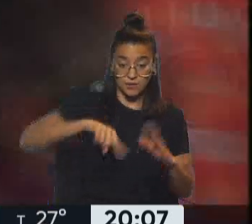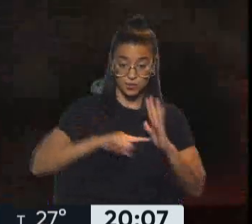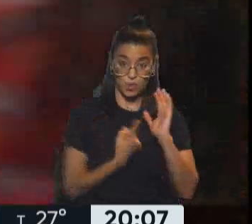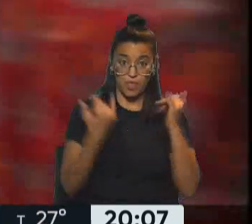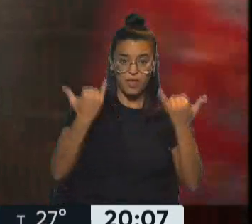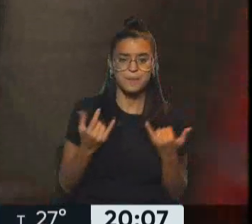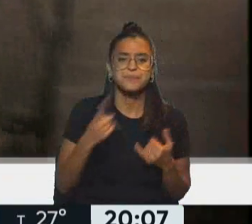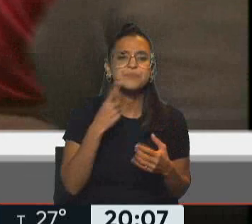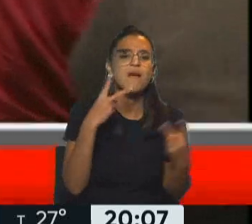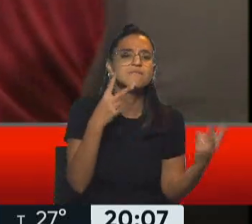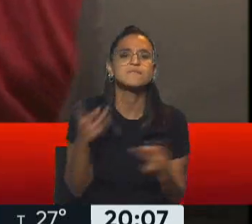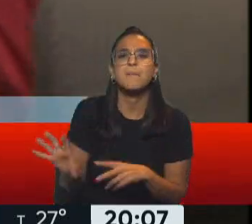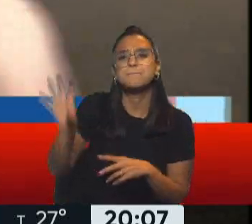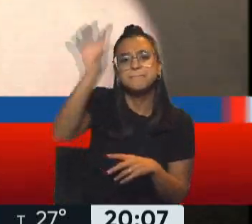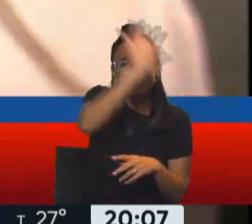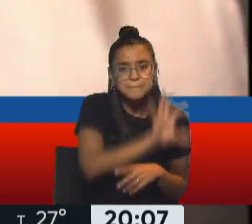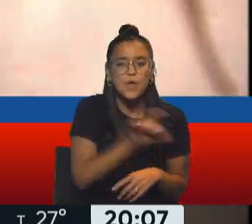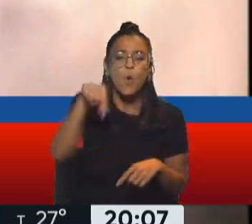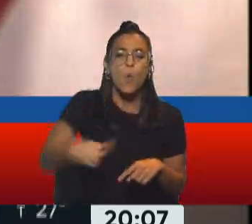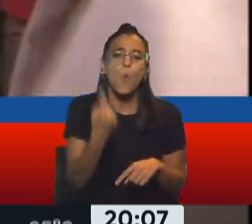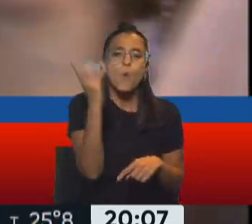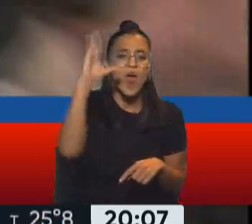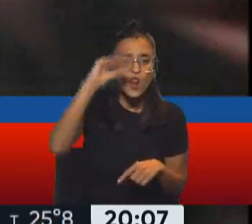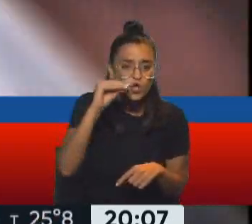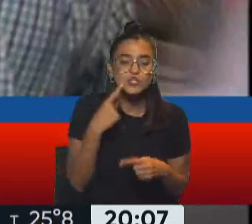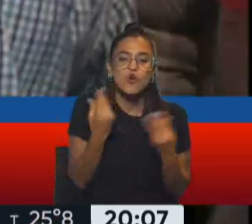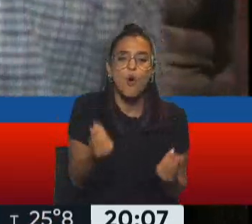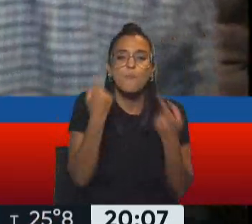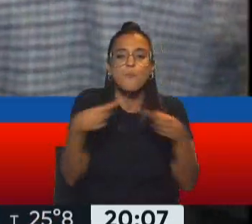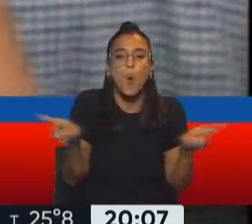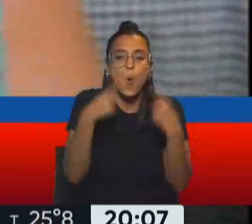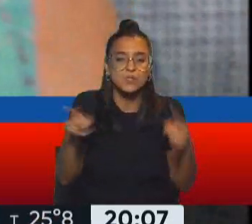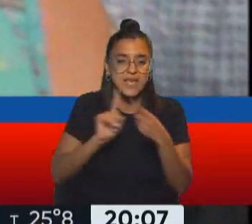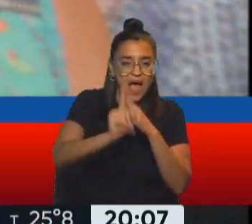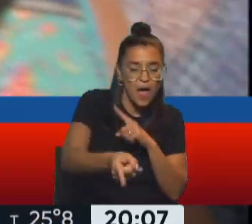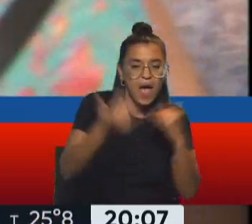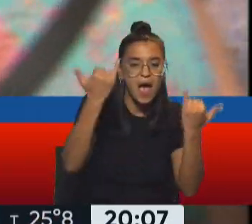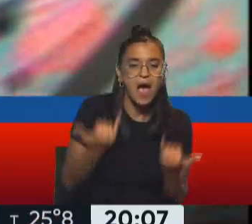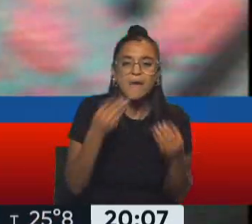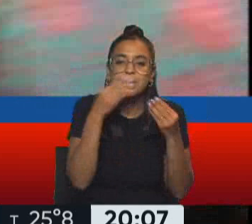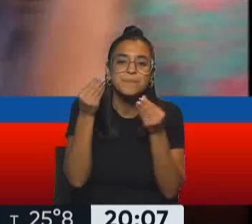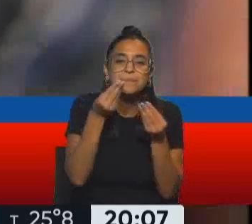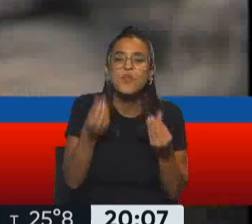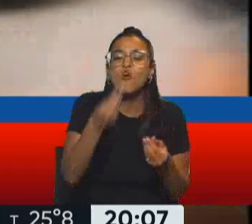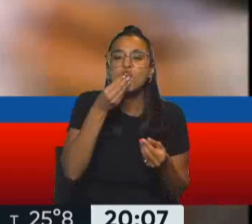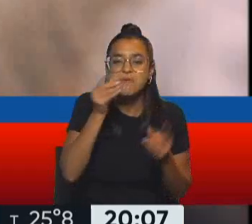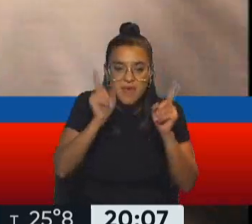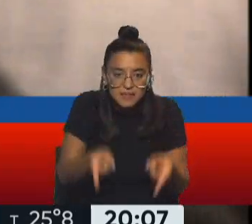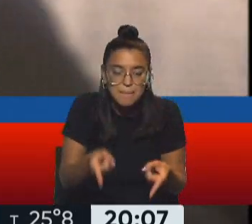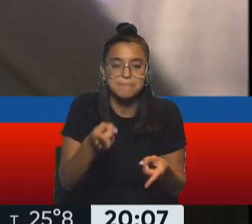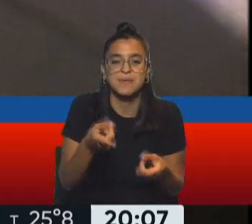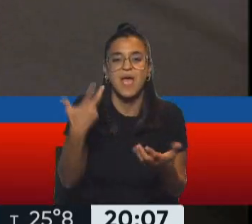Aires es recorrer el país en una noche. ¿Cómo? Con música en vivo, degustaciones de comida,